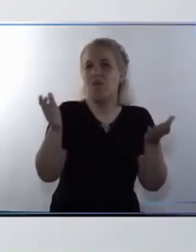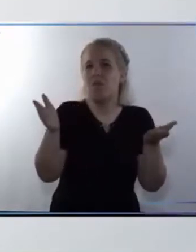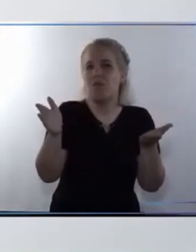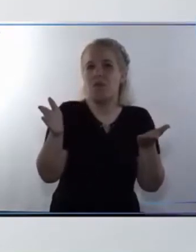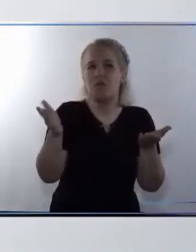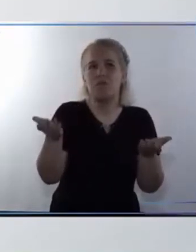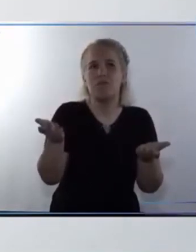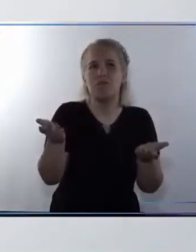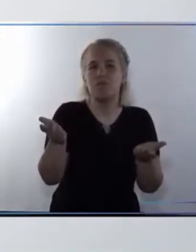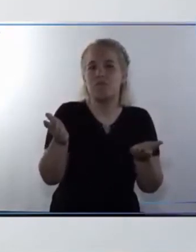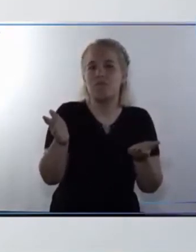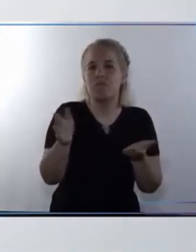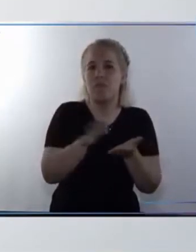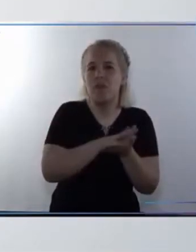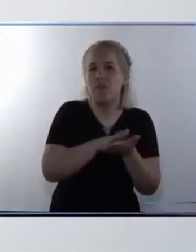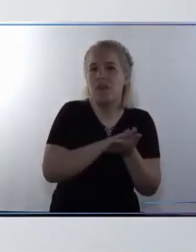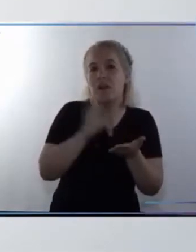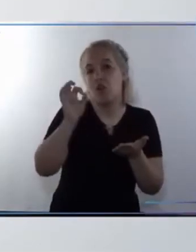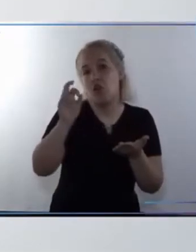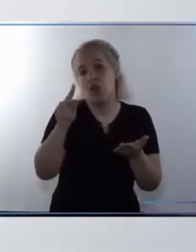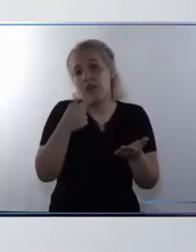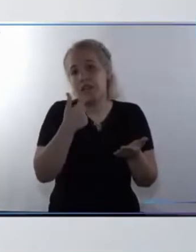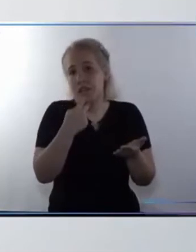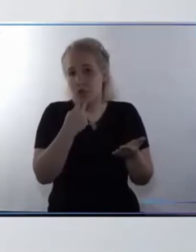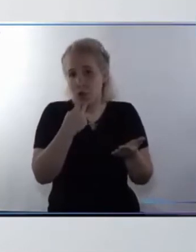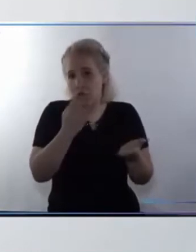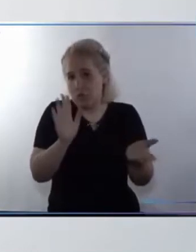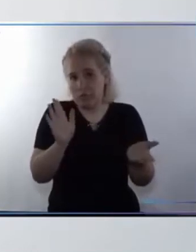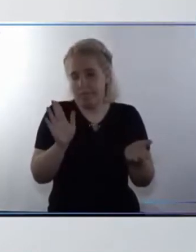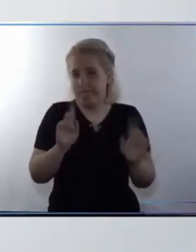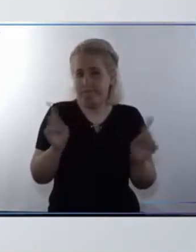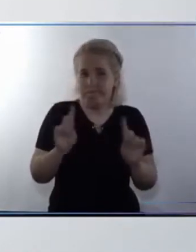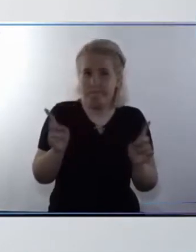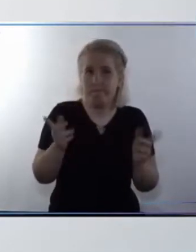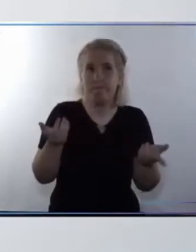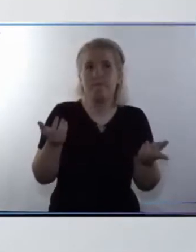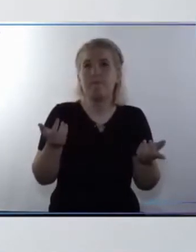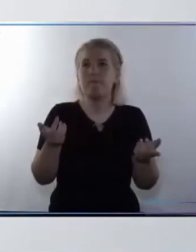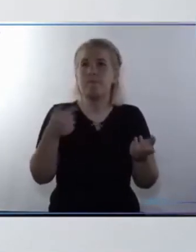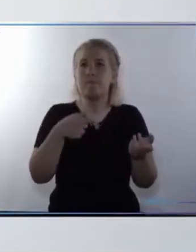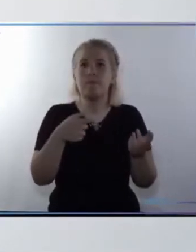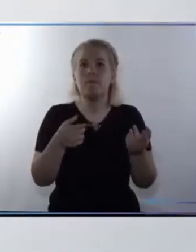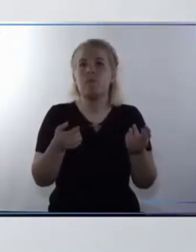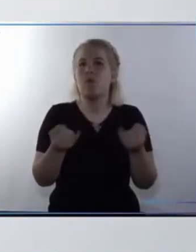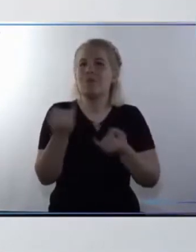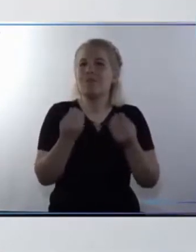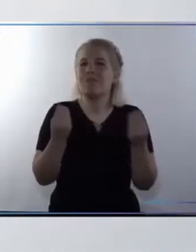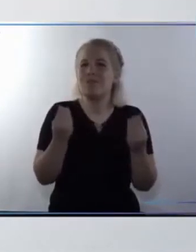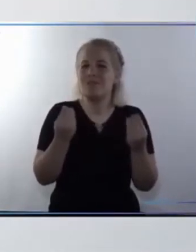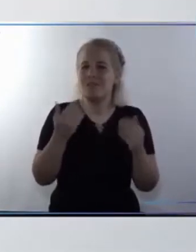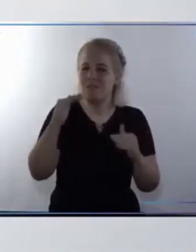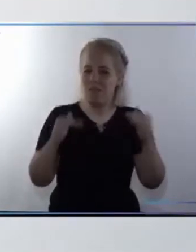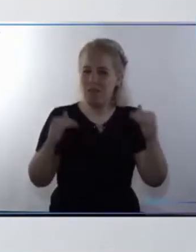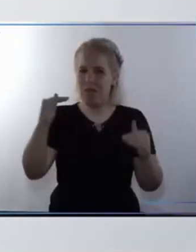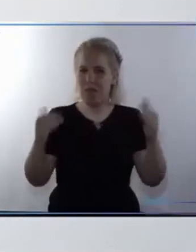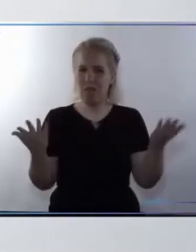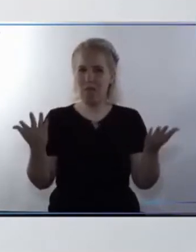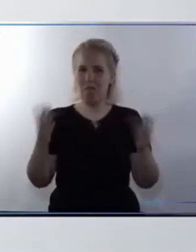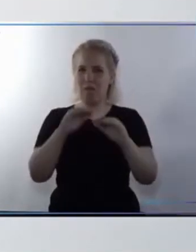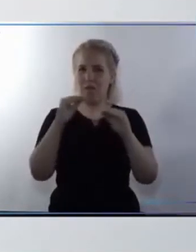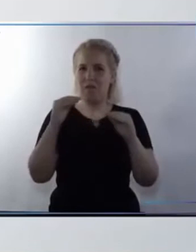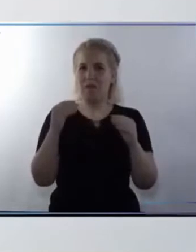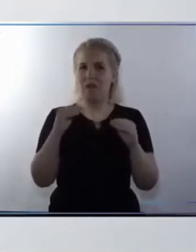ODS 11. Y eso habla de un desequilibrio, porque de los 14